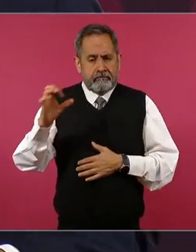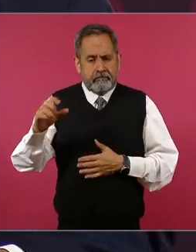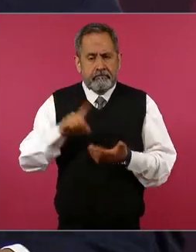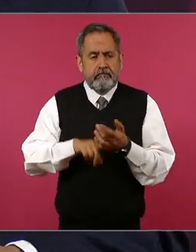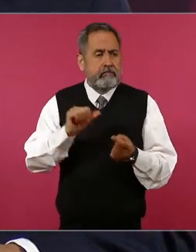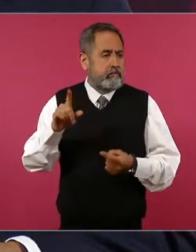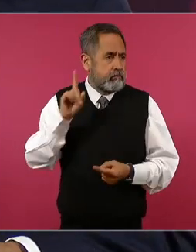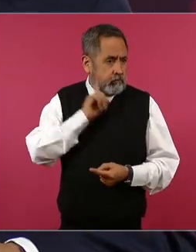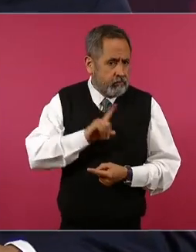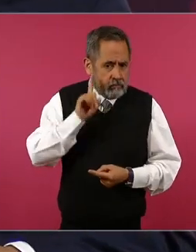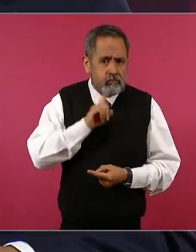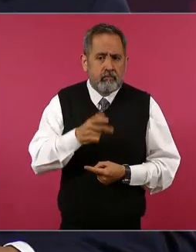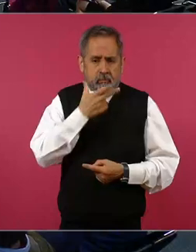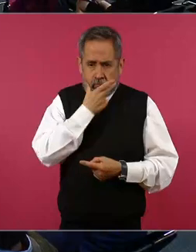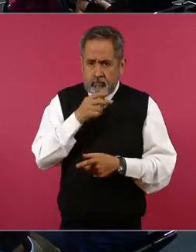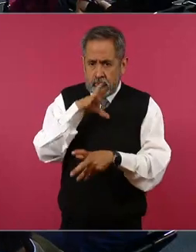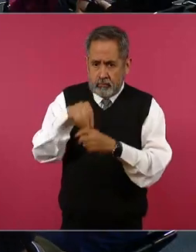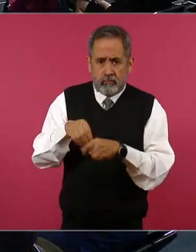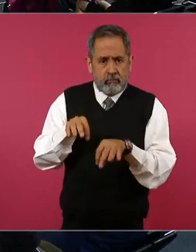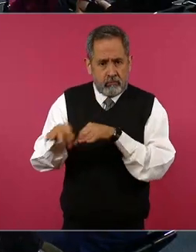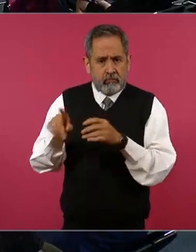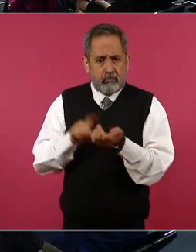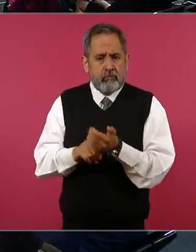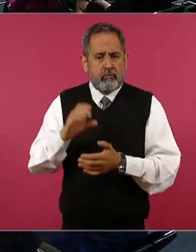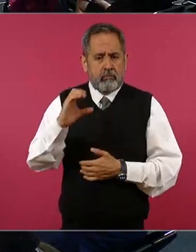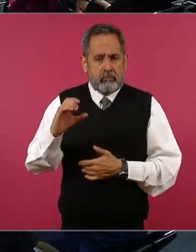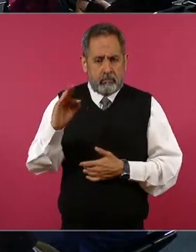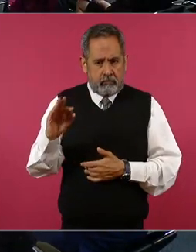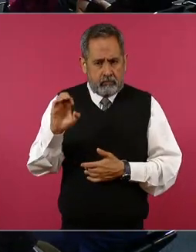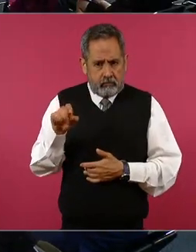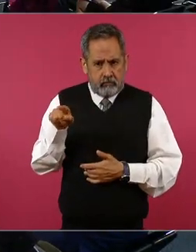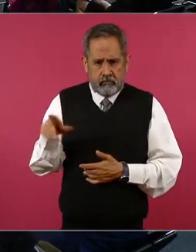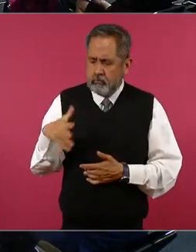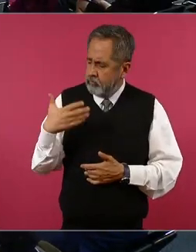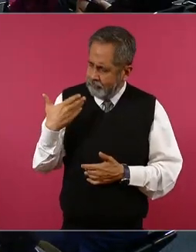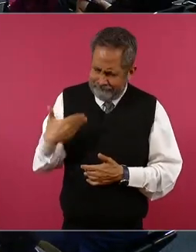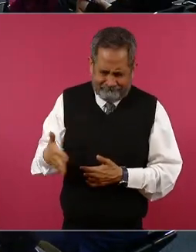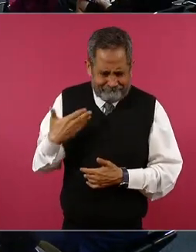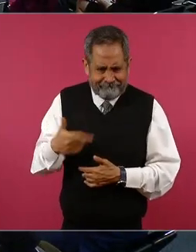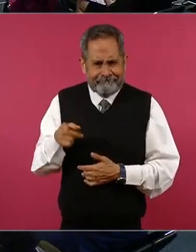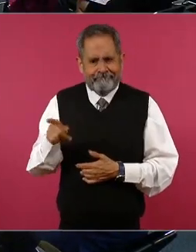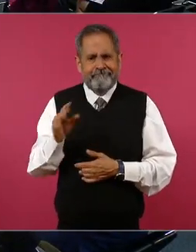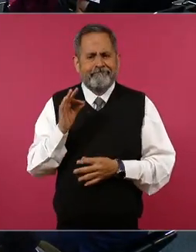mujeres a los hombres que trabajan en la Comisión Federal de Electricidad